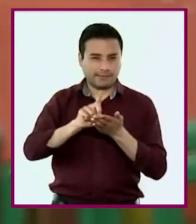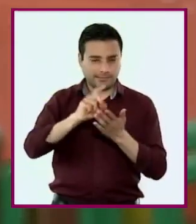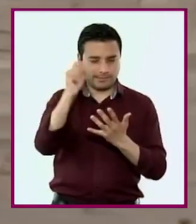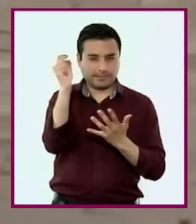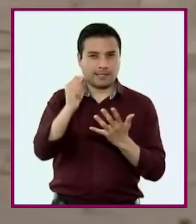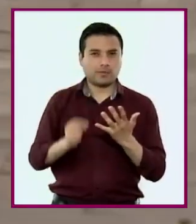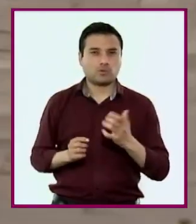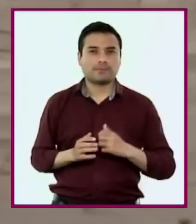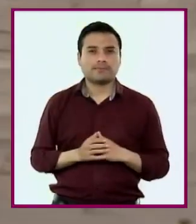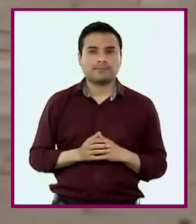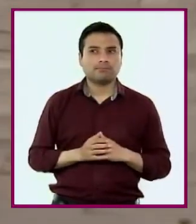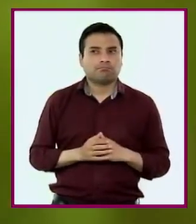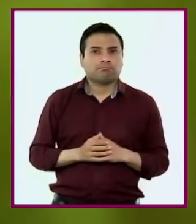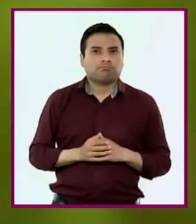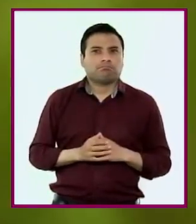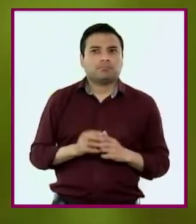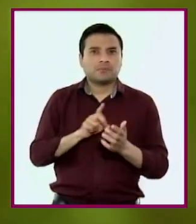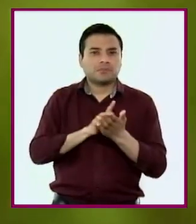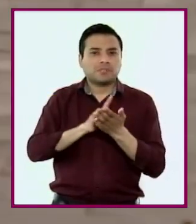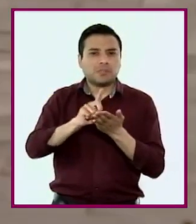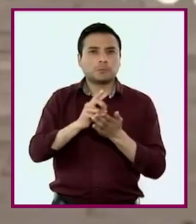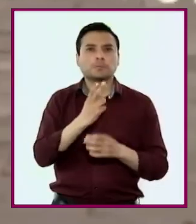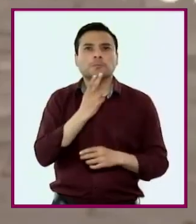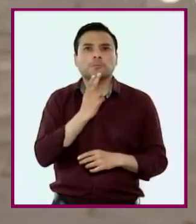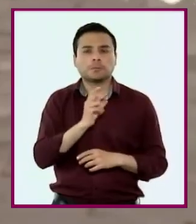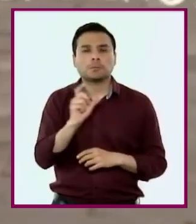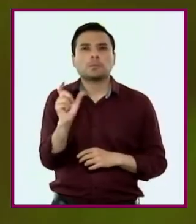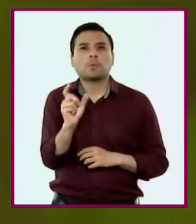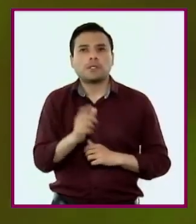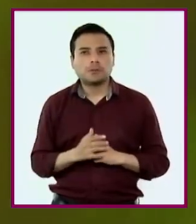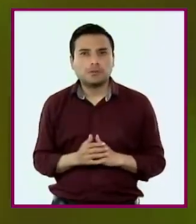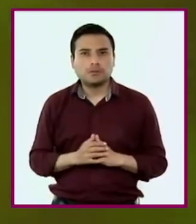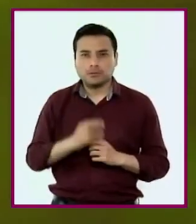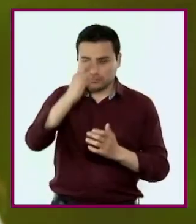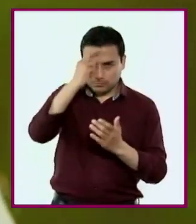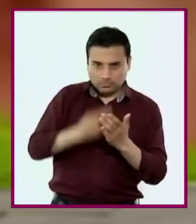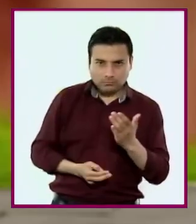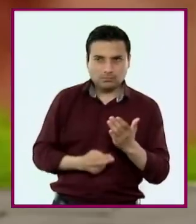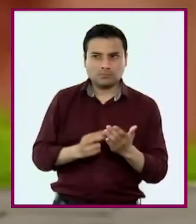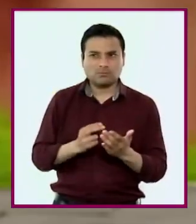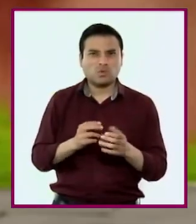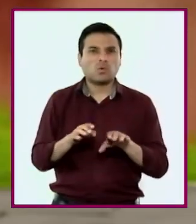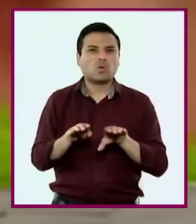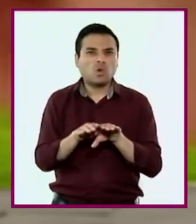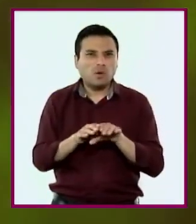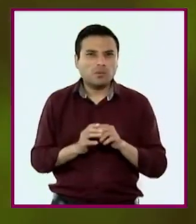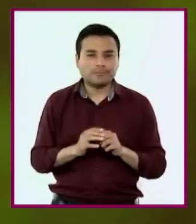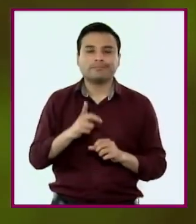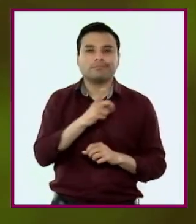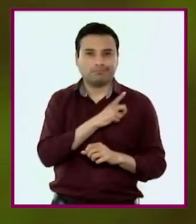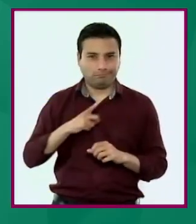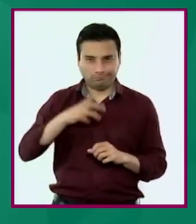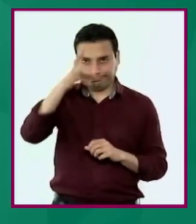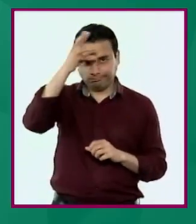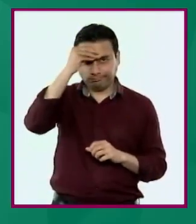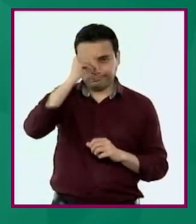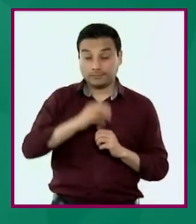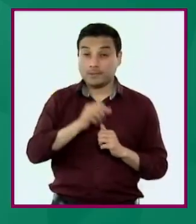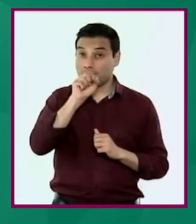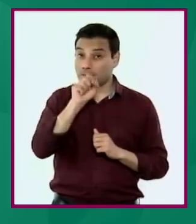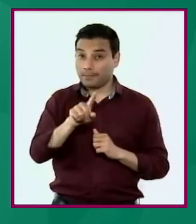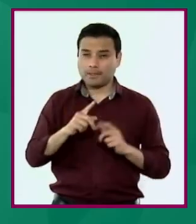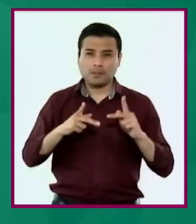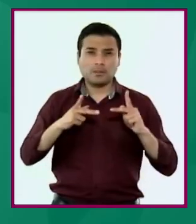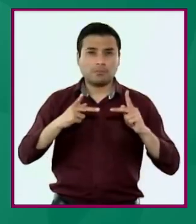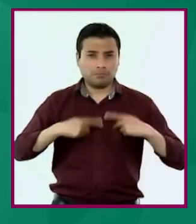analizarán las situaciones en las que ejercen sus derechos y en las que se vulneran. Identificarán